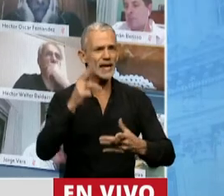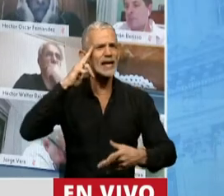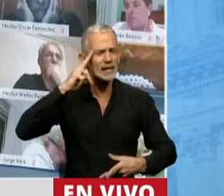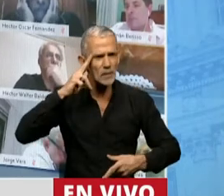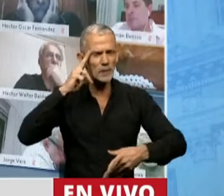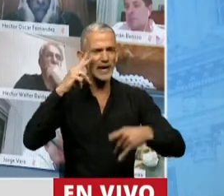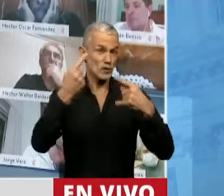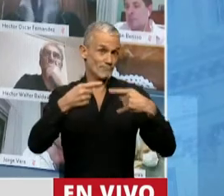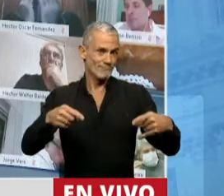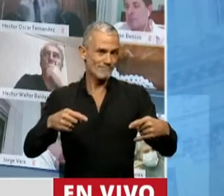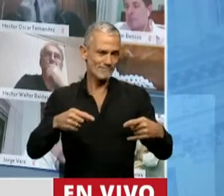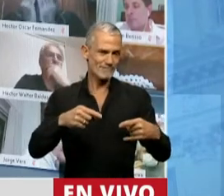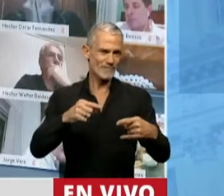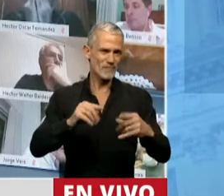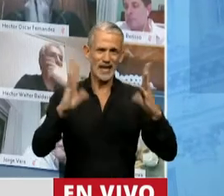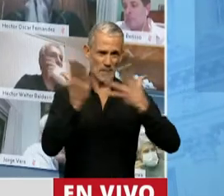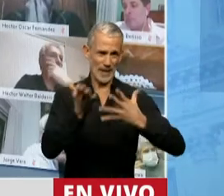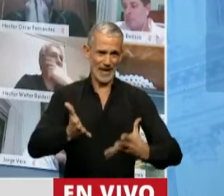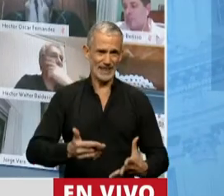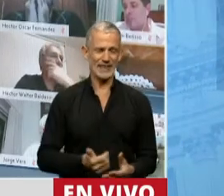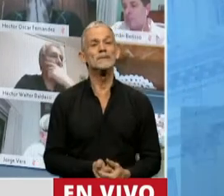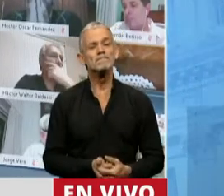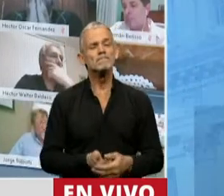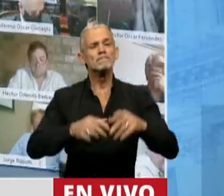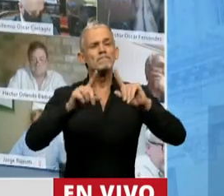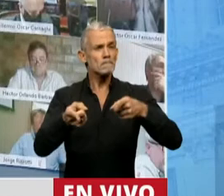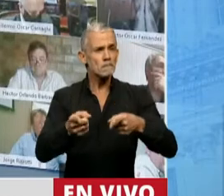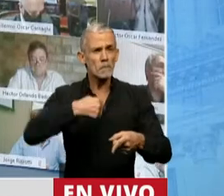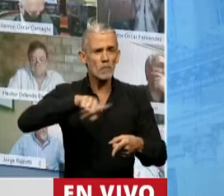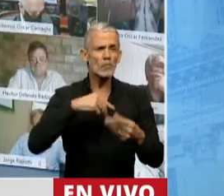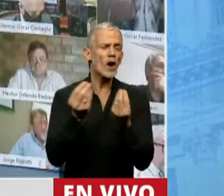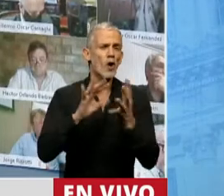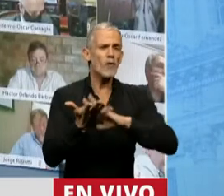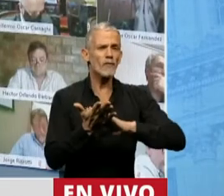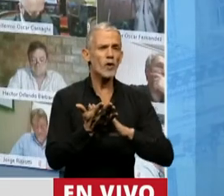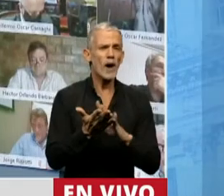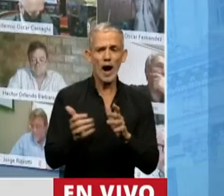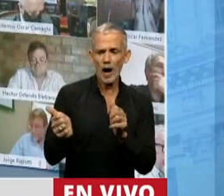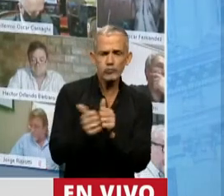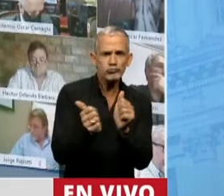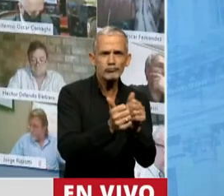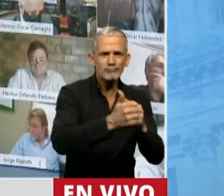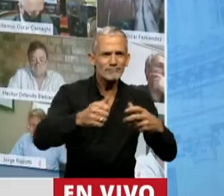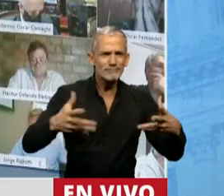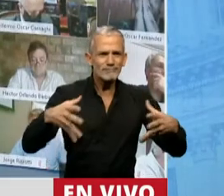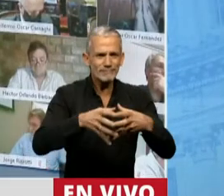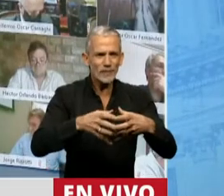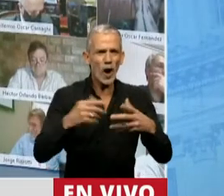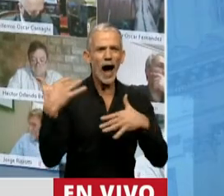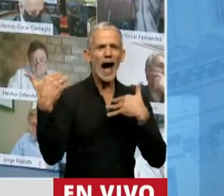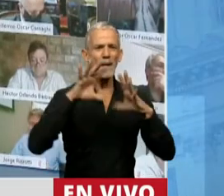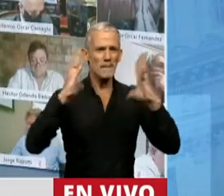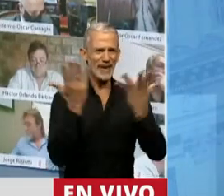respeto con respecto a nuestro ambiente. Y también cómo vamos a convivir en la región con nuestro